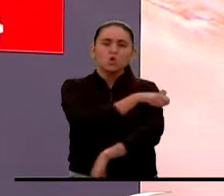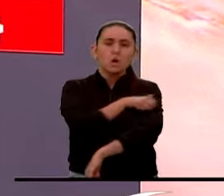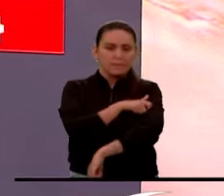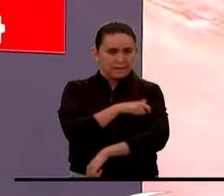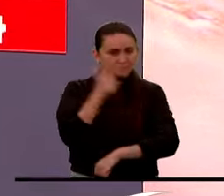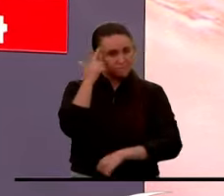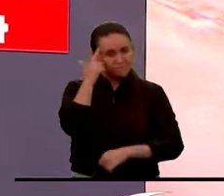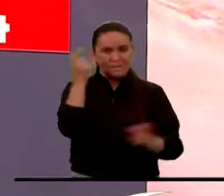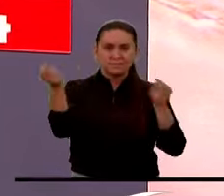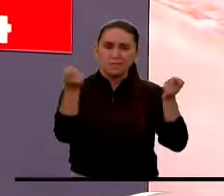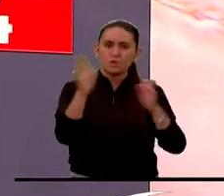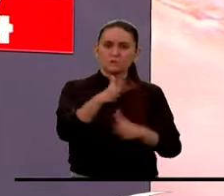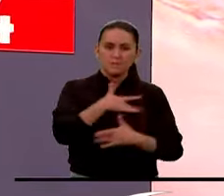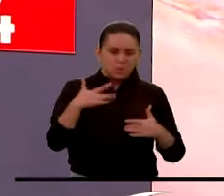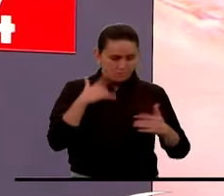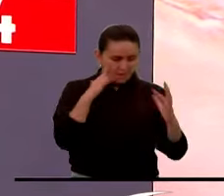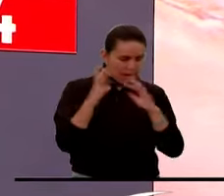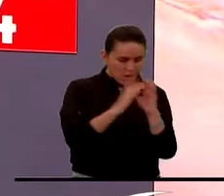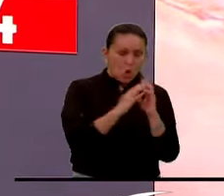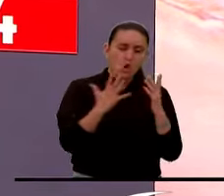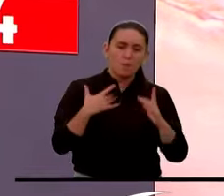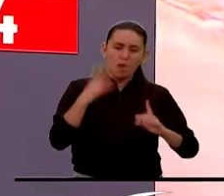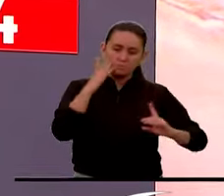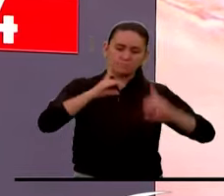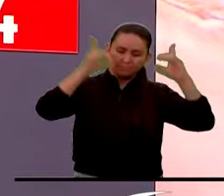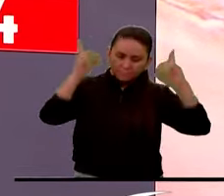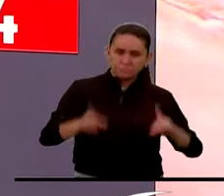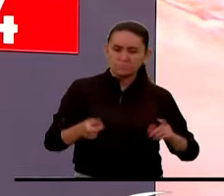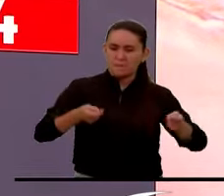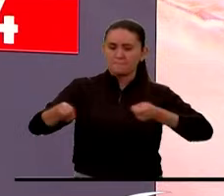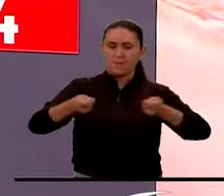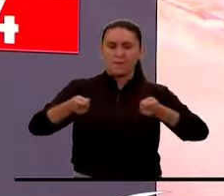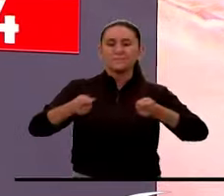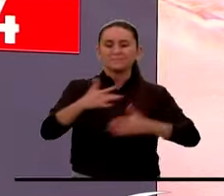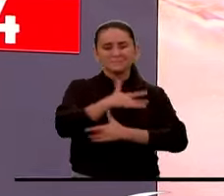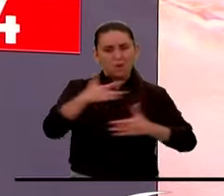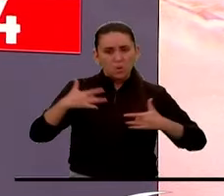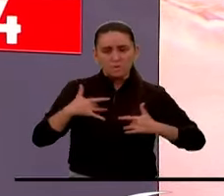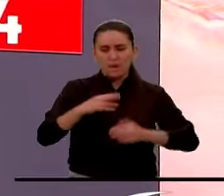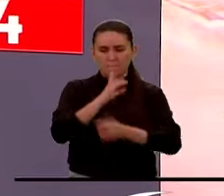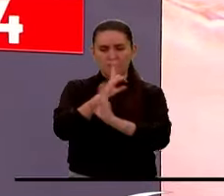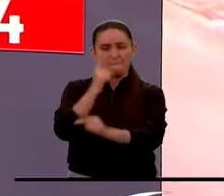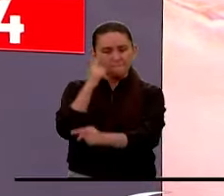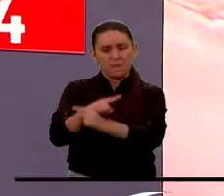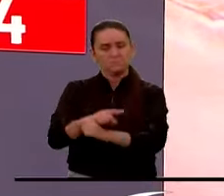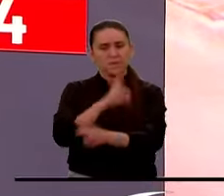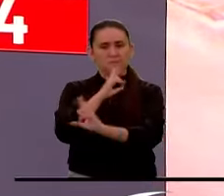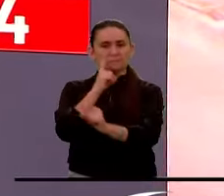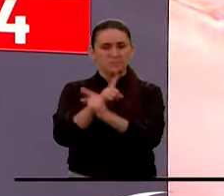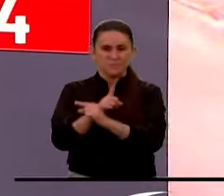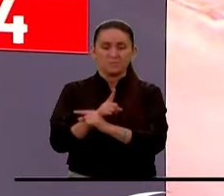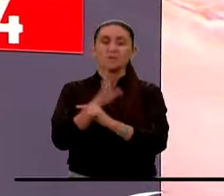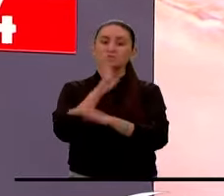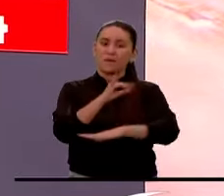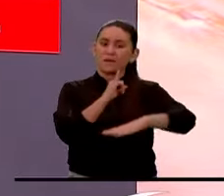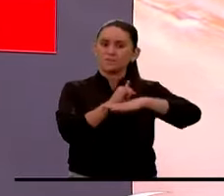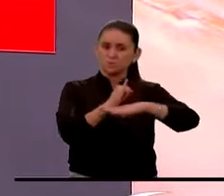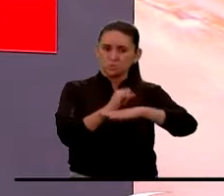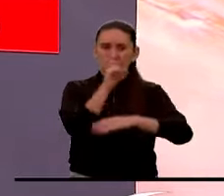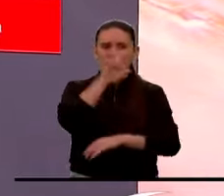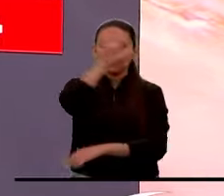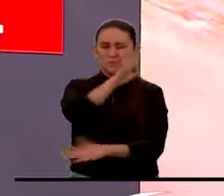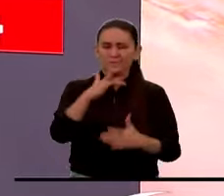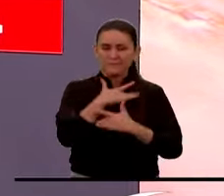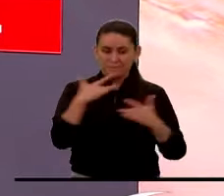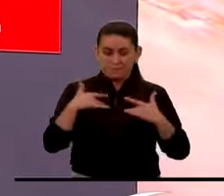Salud y se determinaron medidas por parte del Ministerio de Salud para una respuesta oportuna. Según el Instituto Nacional de Salud, en este